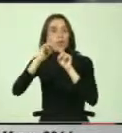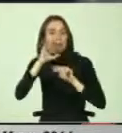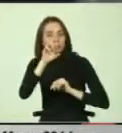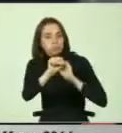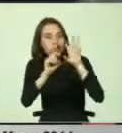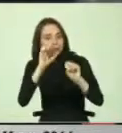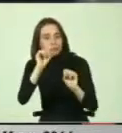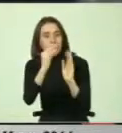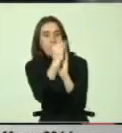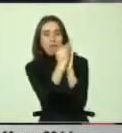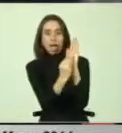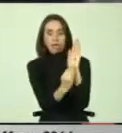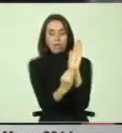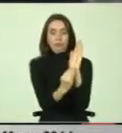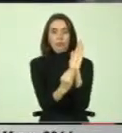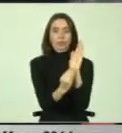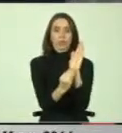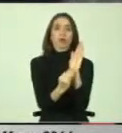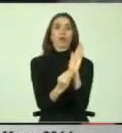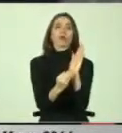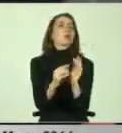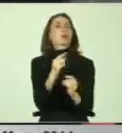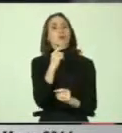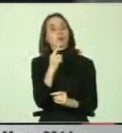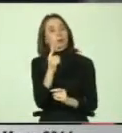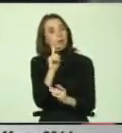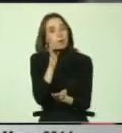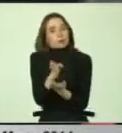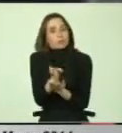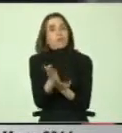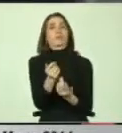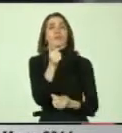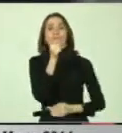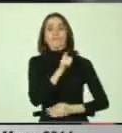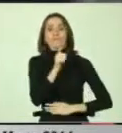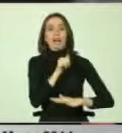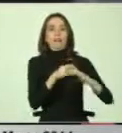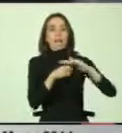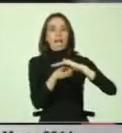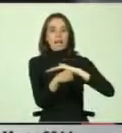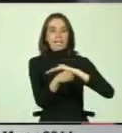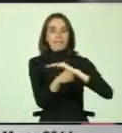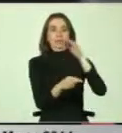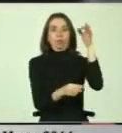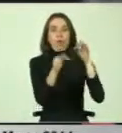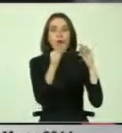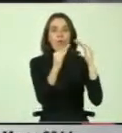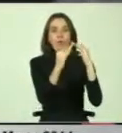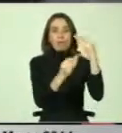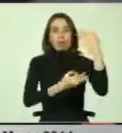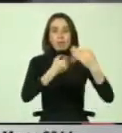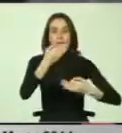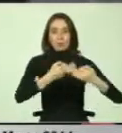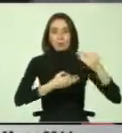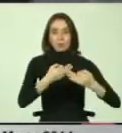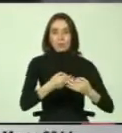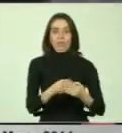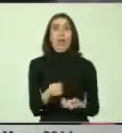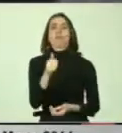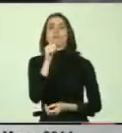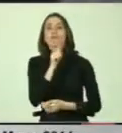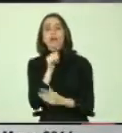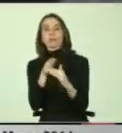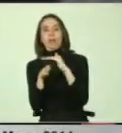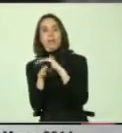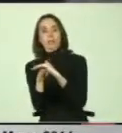a modo sin ser taxativo podemos encontrar la falta de accesibilidad a los tribunales de justicia, falta de